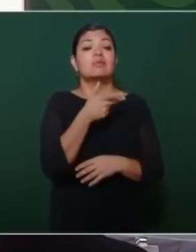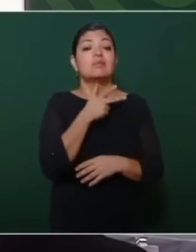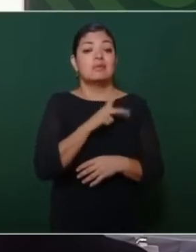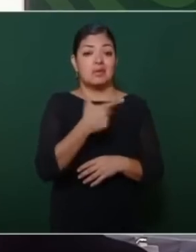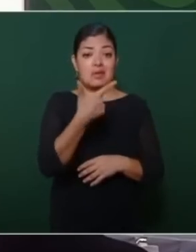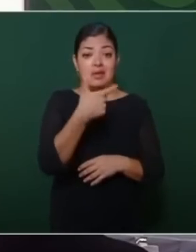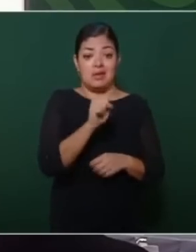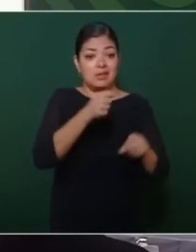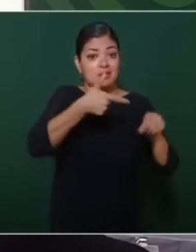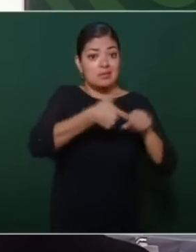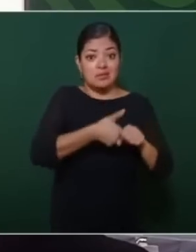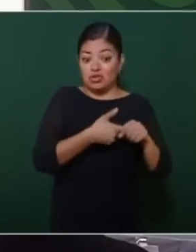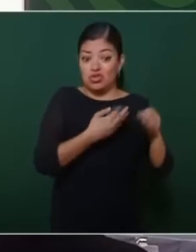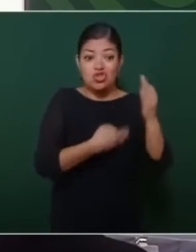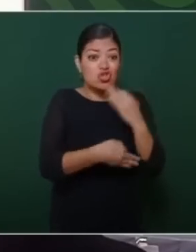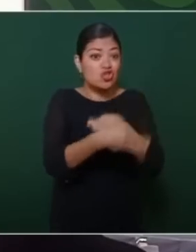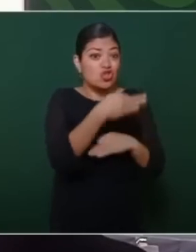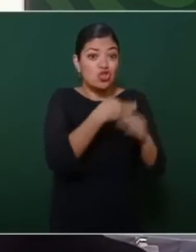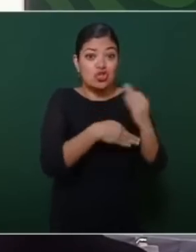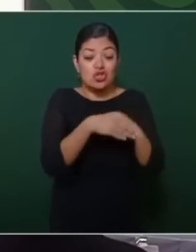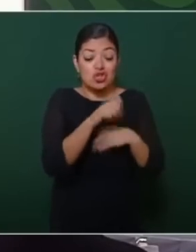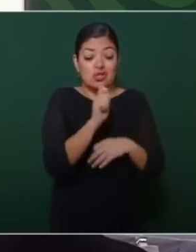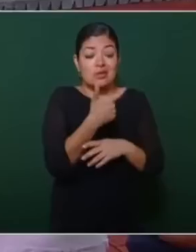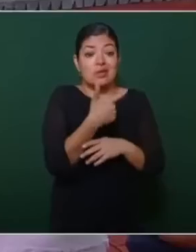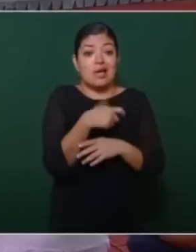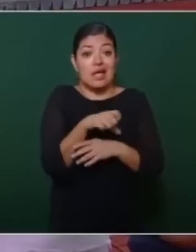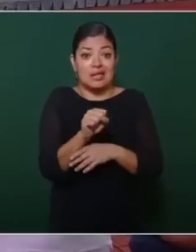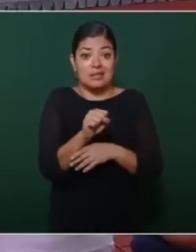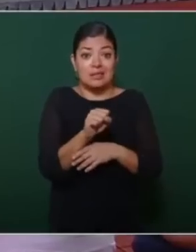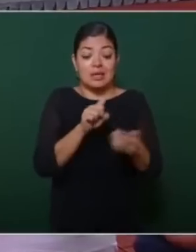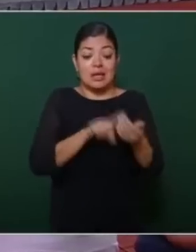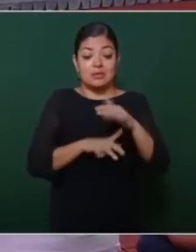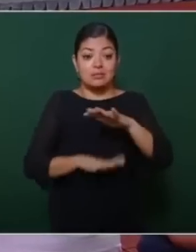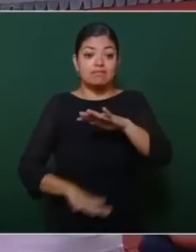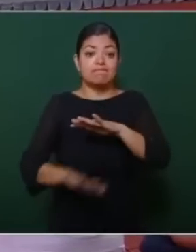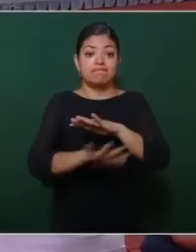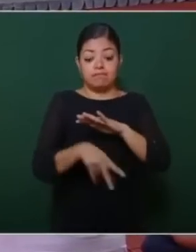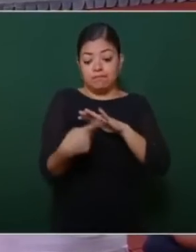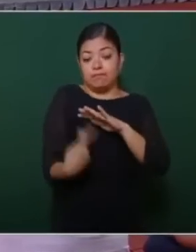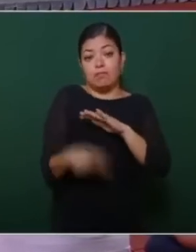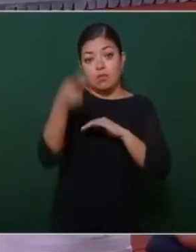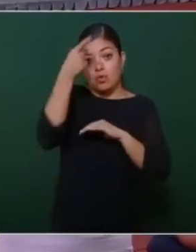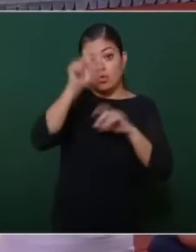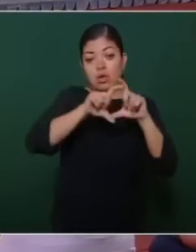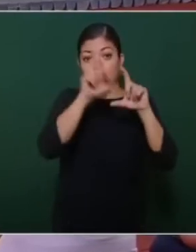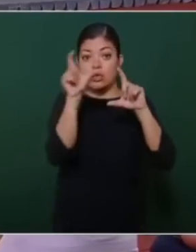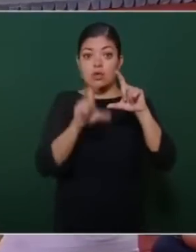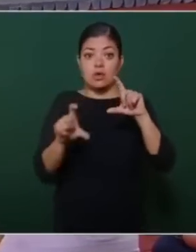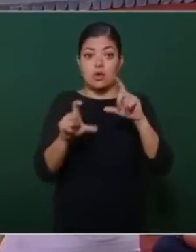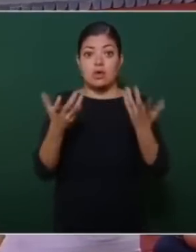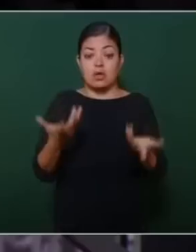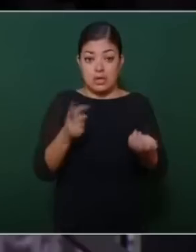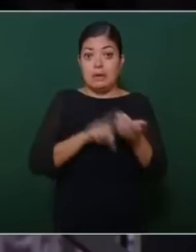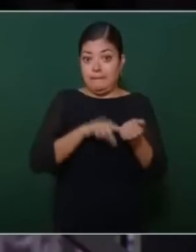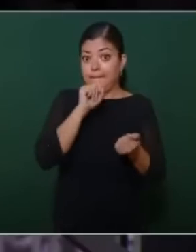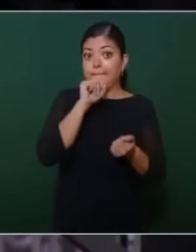todos en el subsuelo del territorio nacional incluida la plataforma la